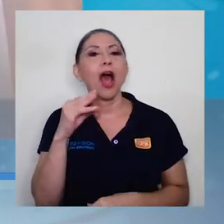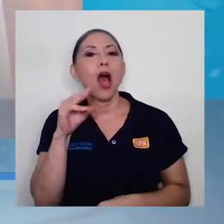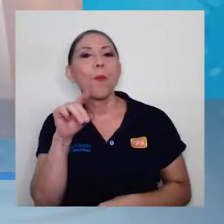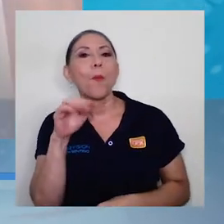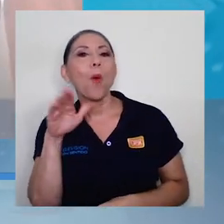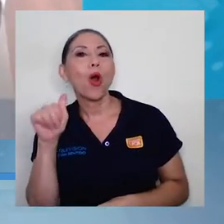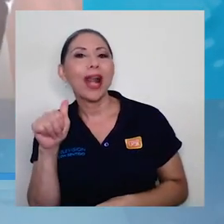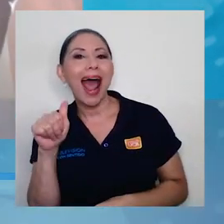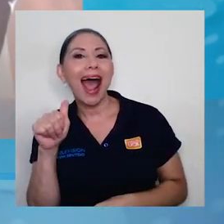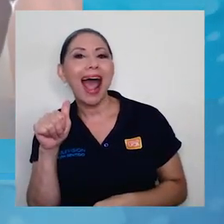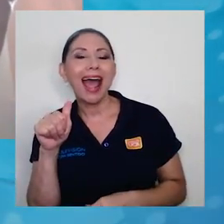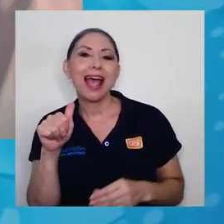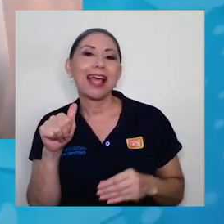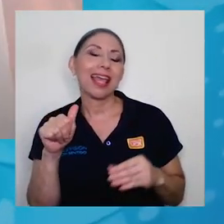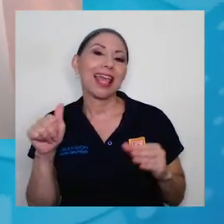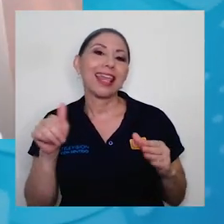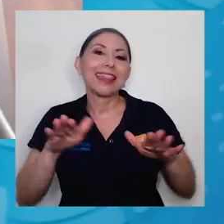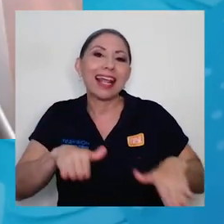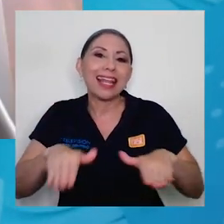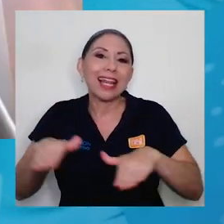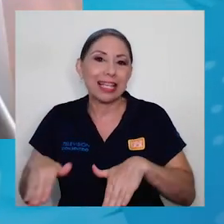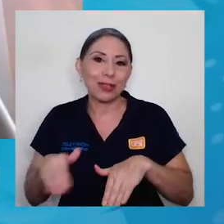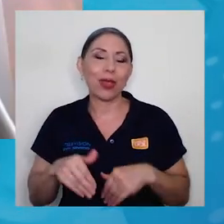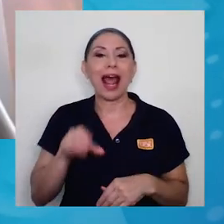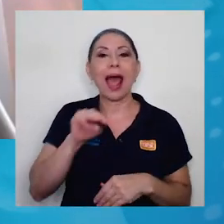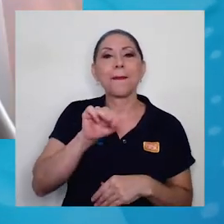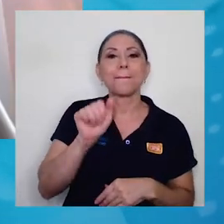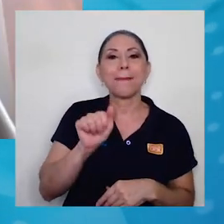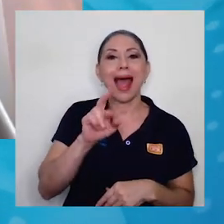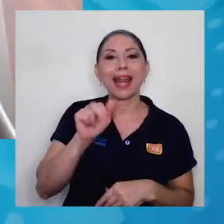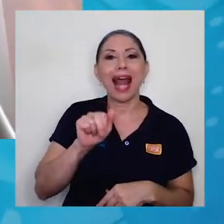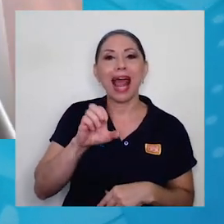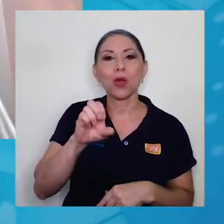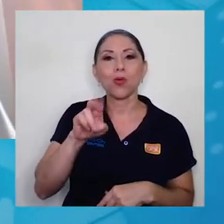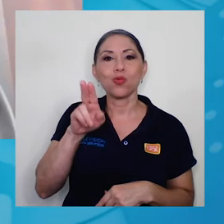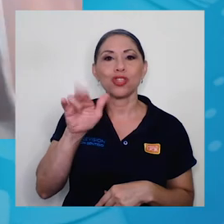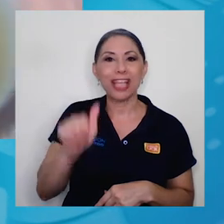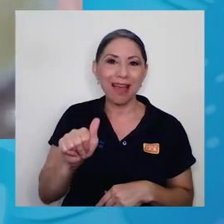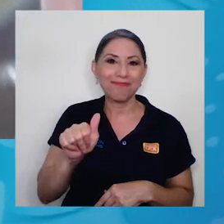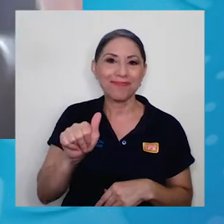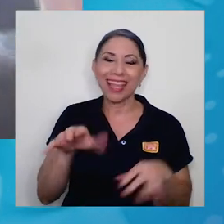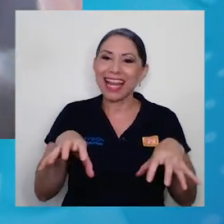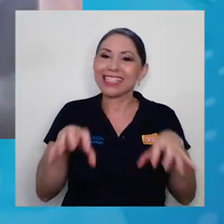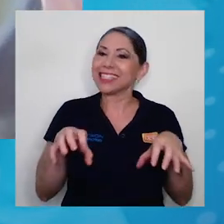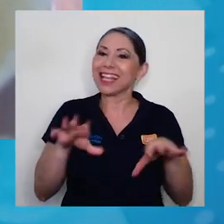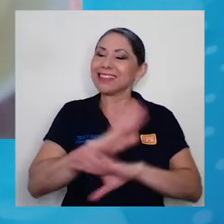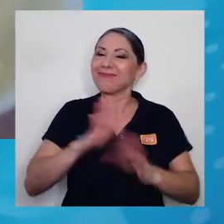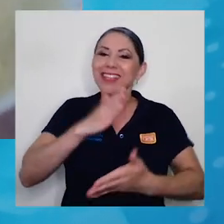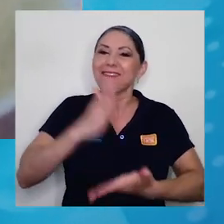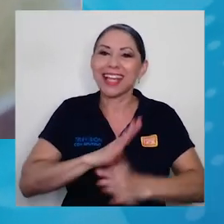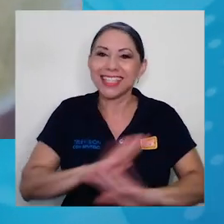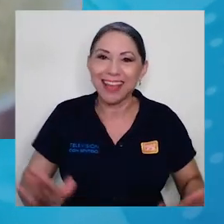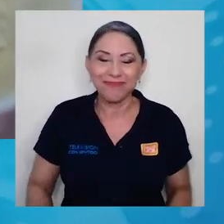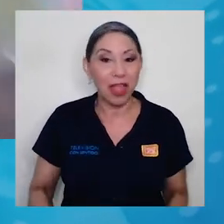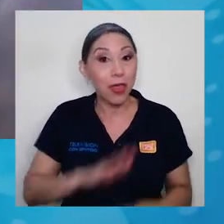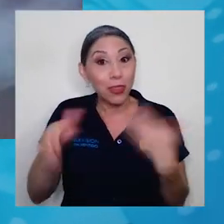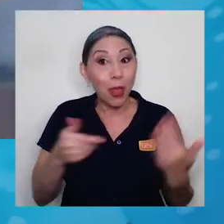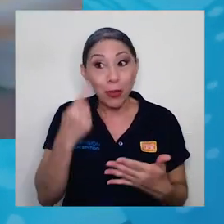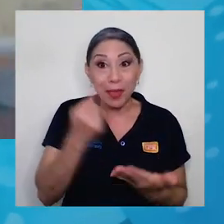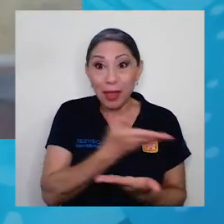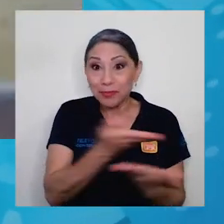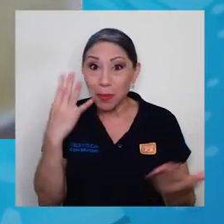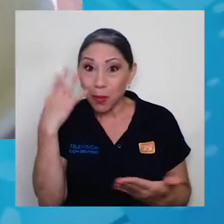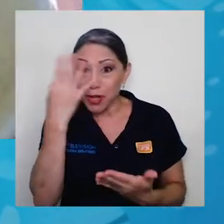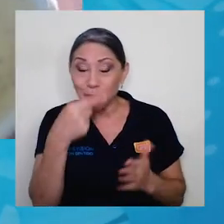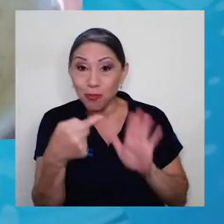aquí, maracuyá y el estrés se va allá. Todos tienen una consistencia cremosa, no sé si la pueden ver ahí, ahí la podemos ver, este es el de